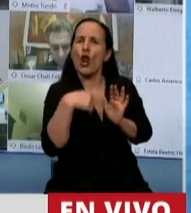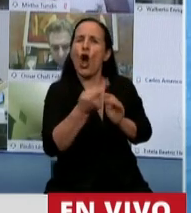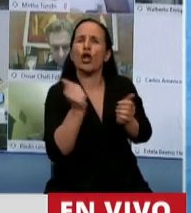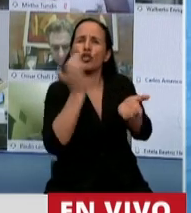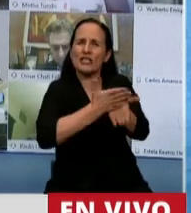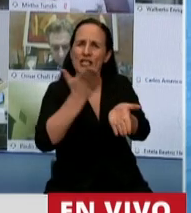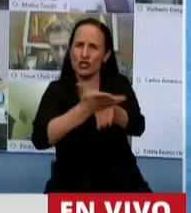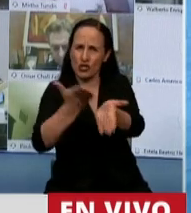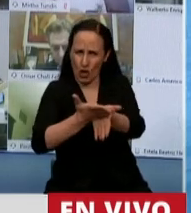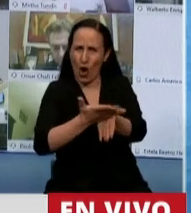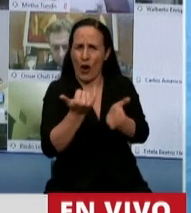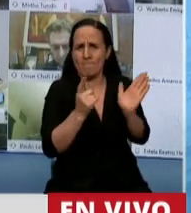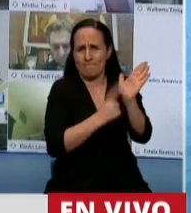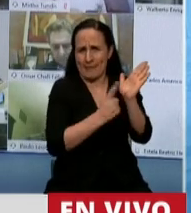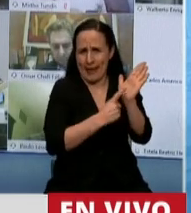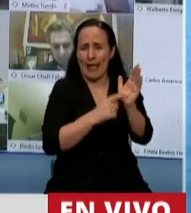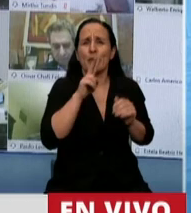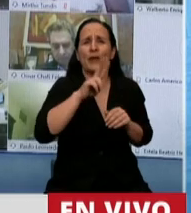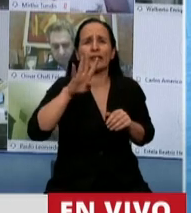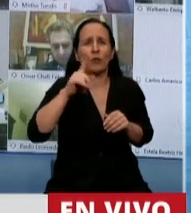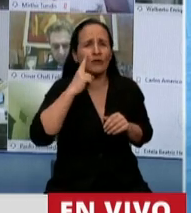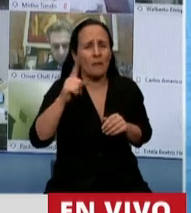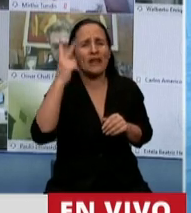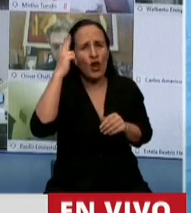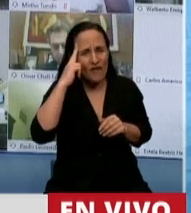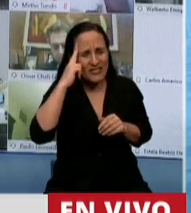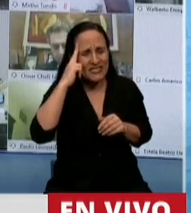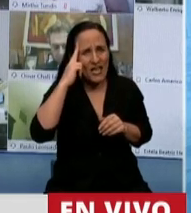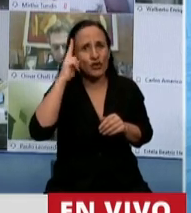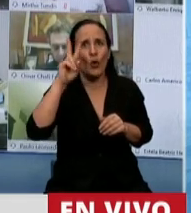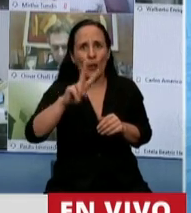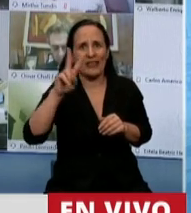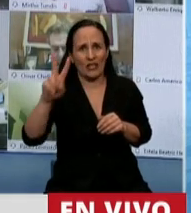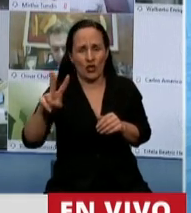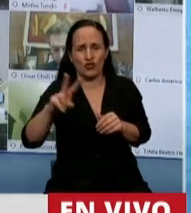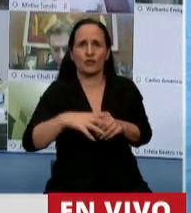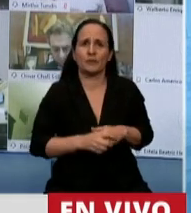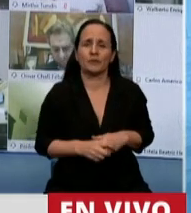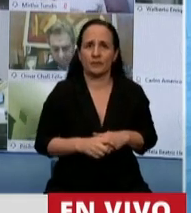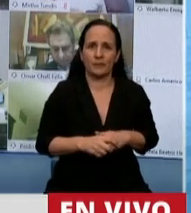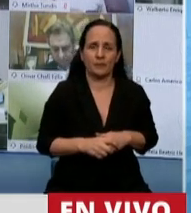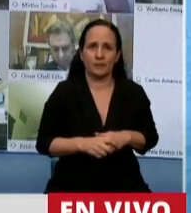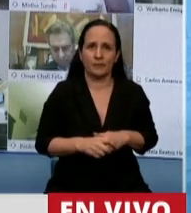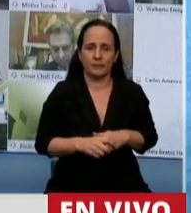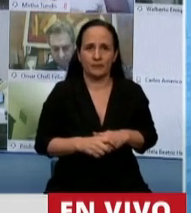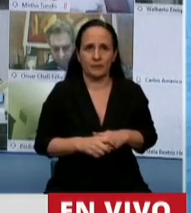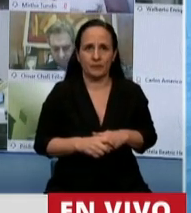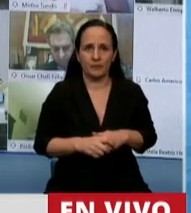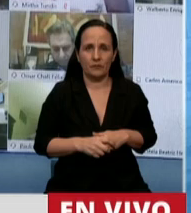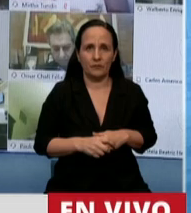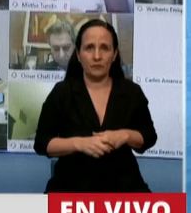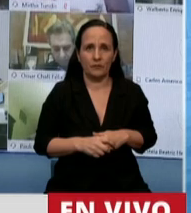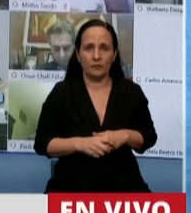presentes en la ley número 24.922. Y en este sentido,